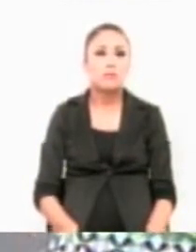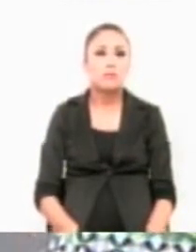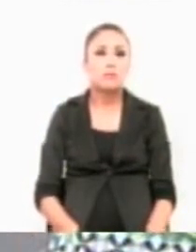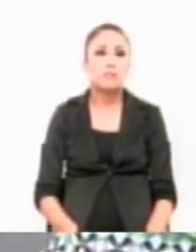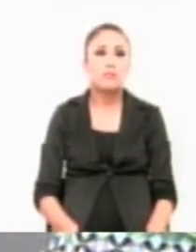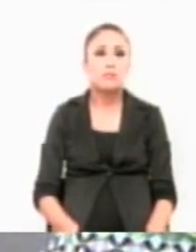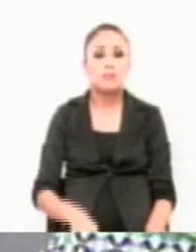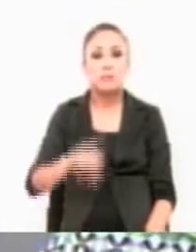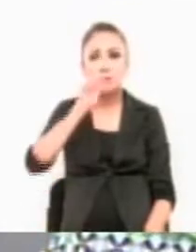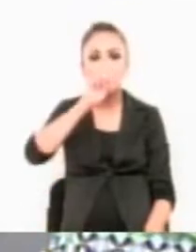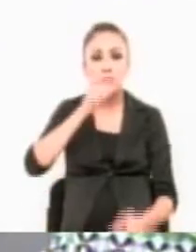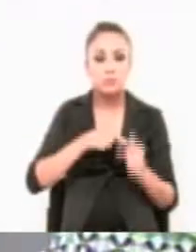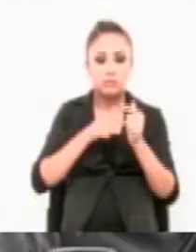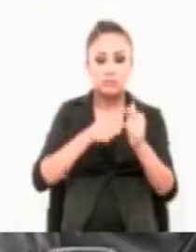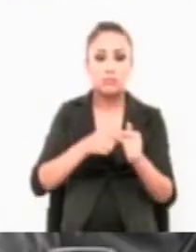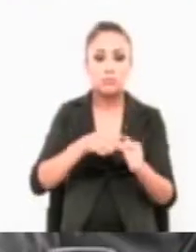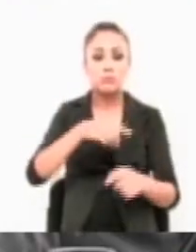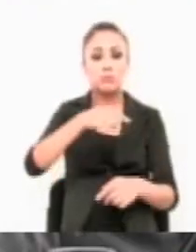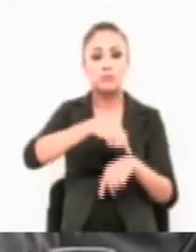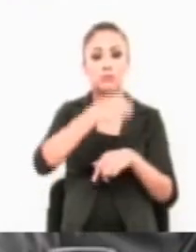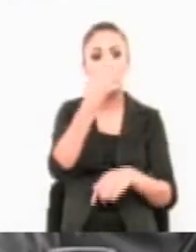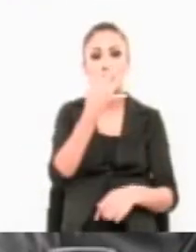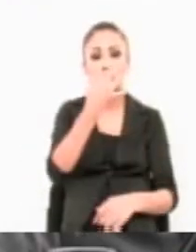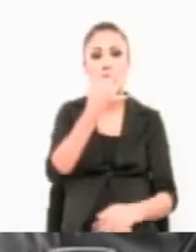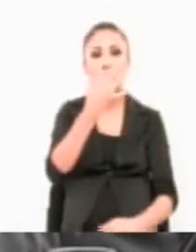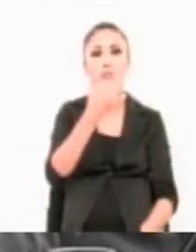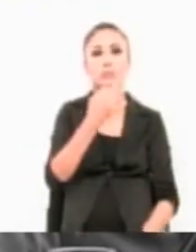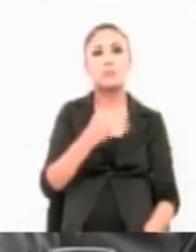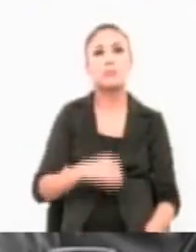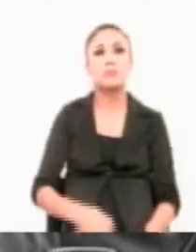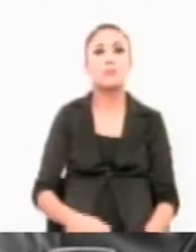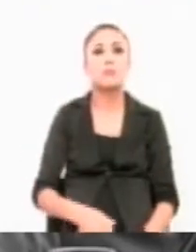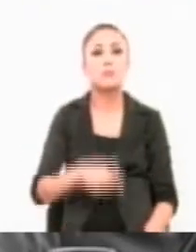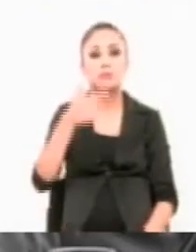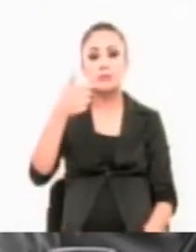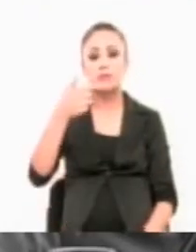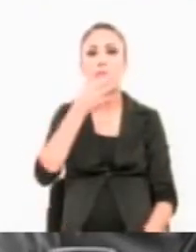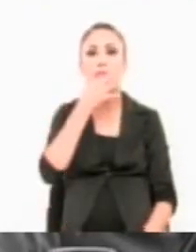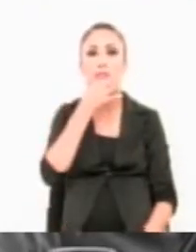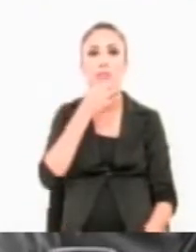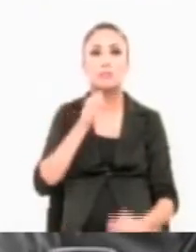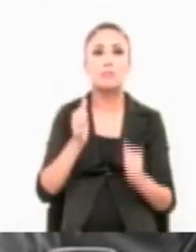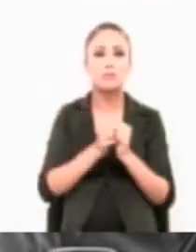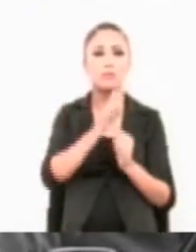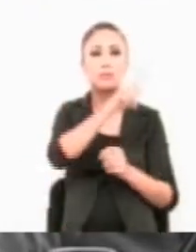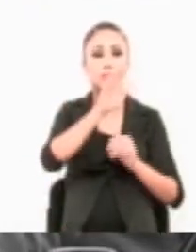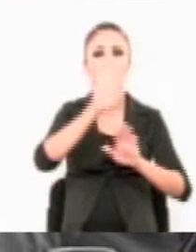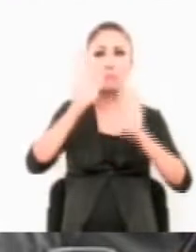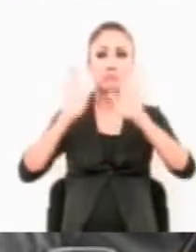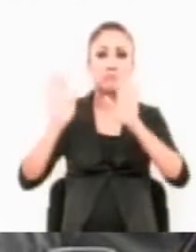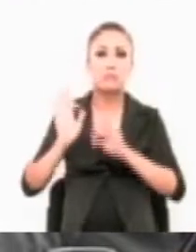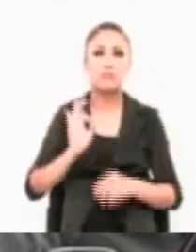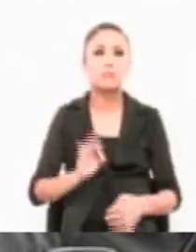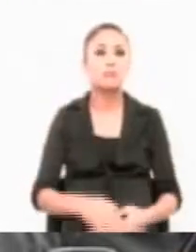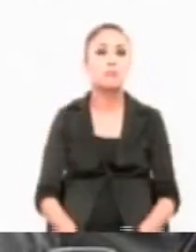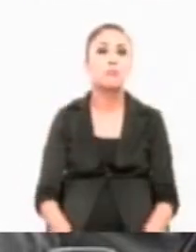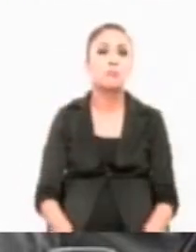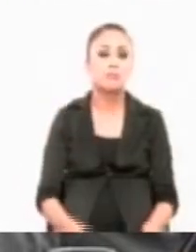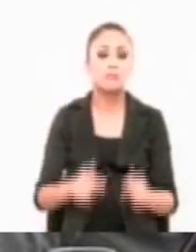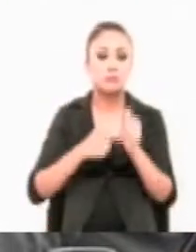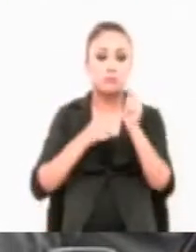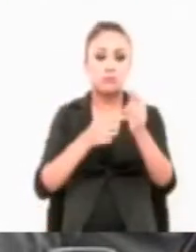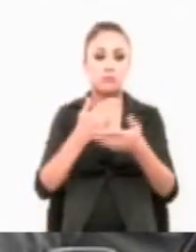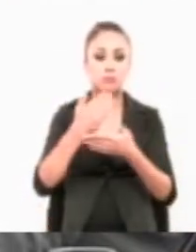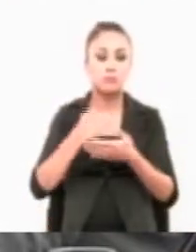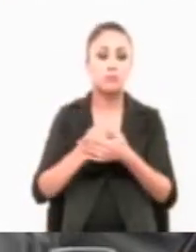Consejero presidente, hago constar que haciendo las 15.07 horas fue aprobado el proyecto por unanimidad de votos. Gracias, secretario. Continúe con el